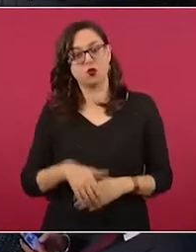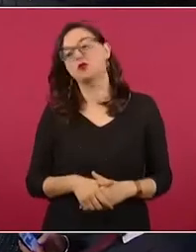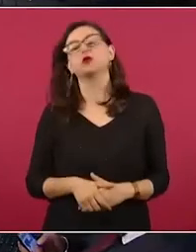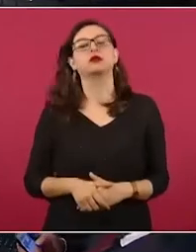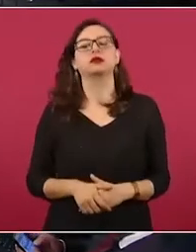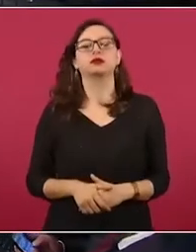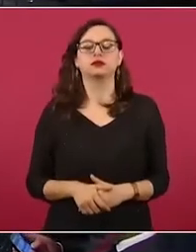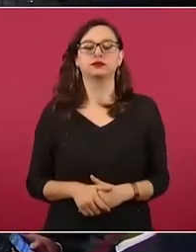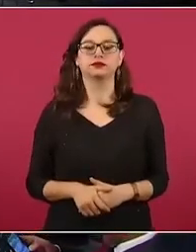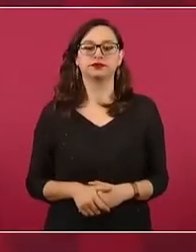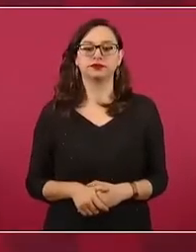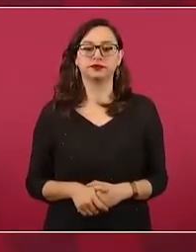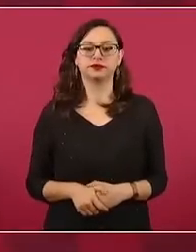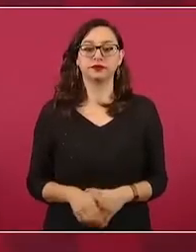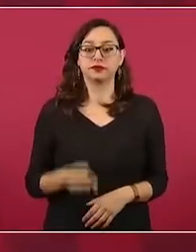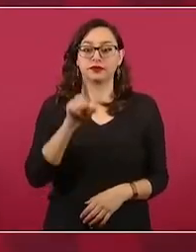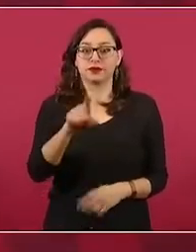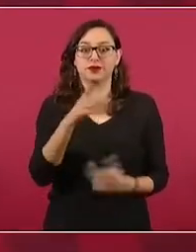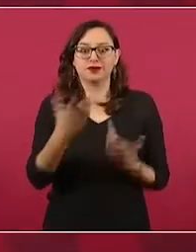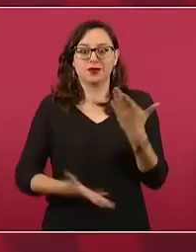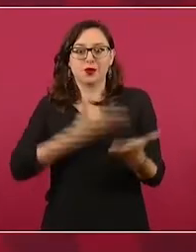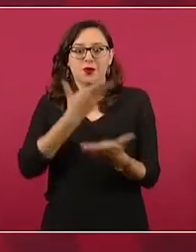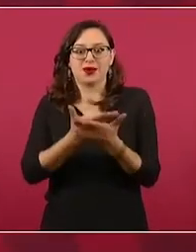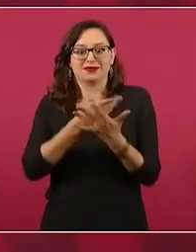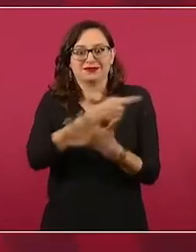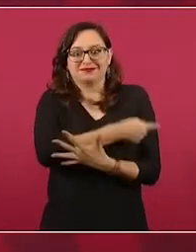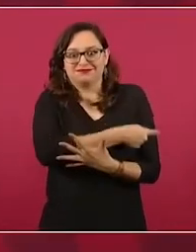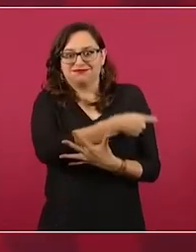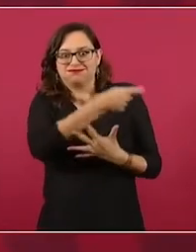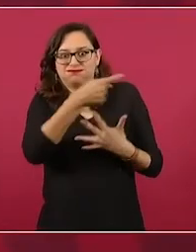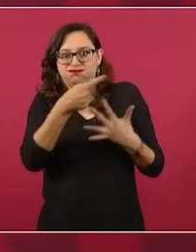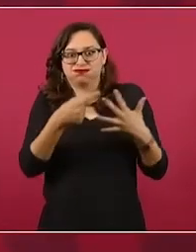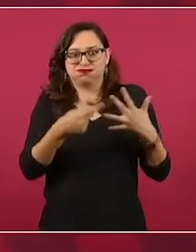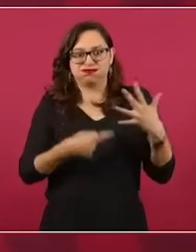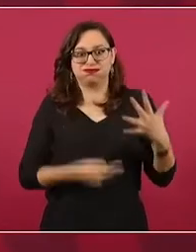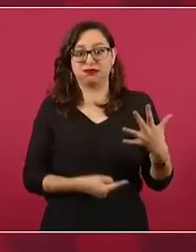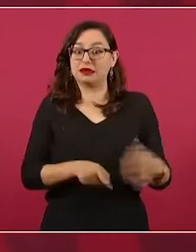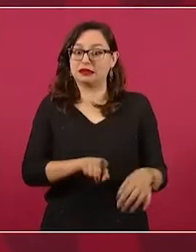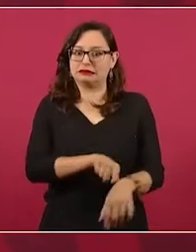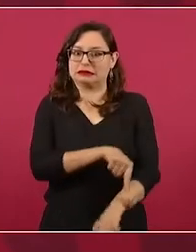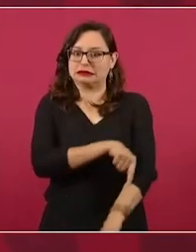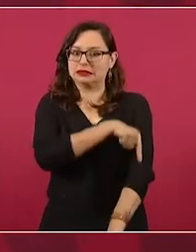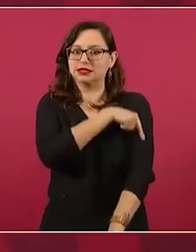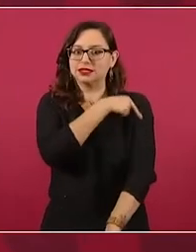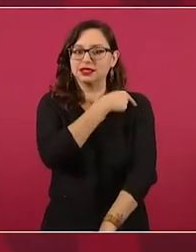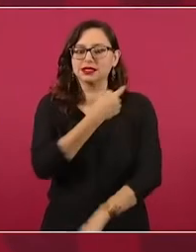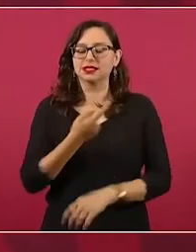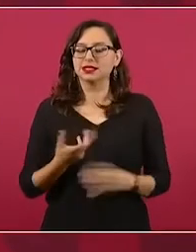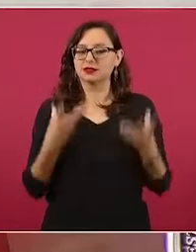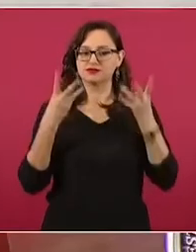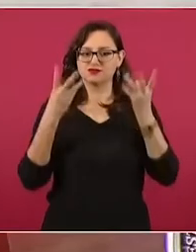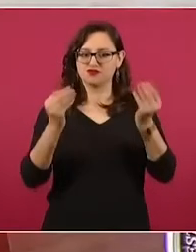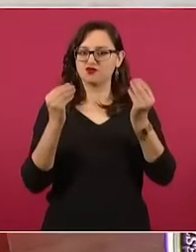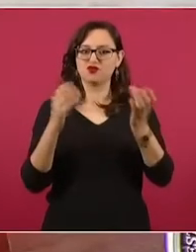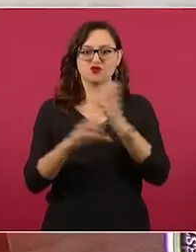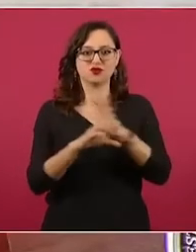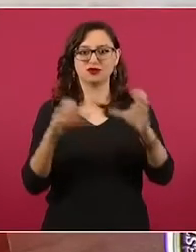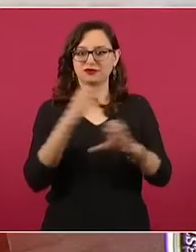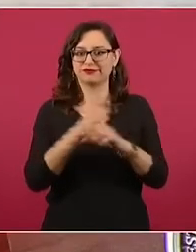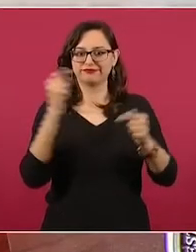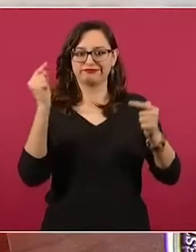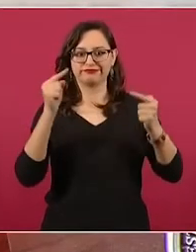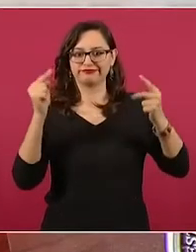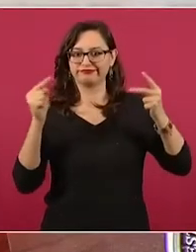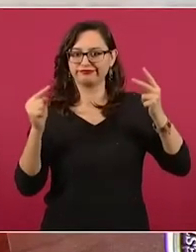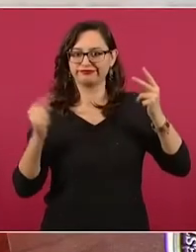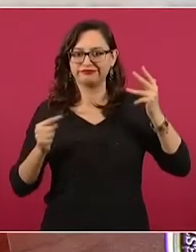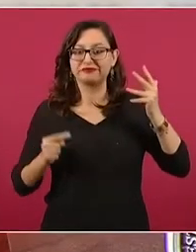Es muy amplio lo que estás planteando